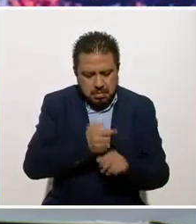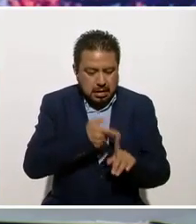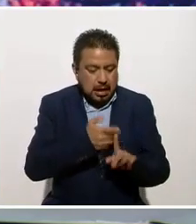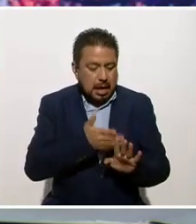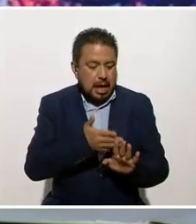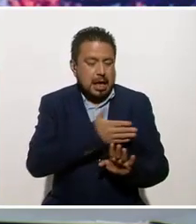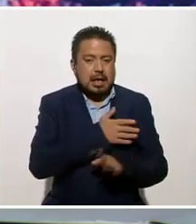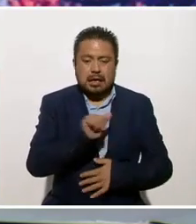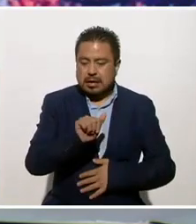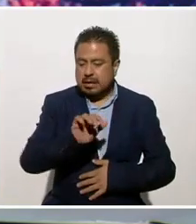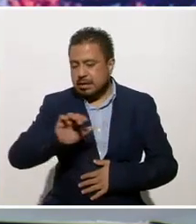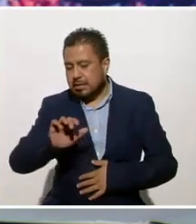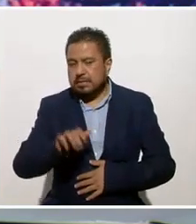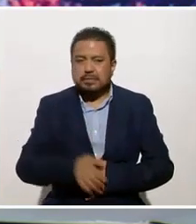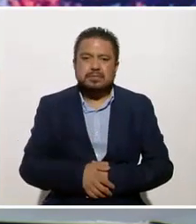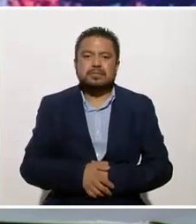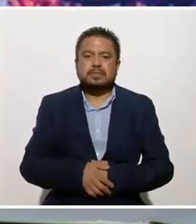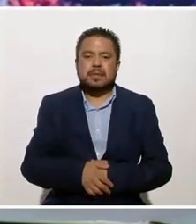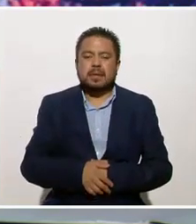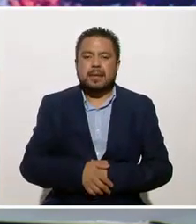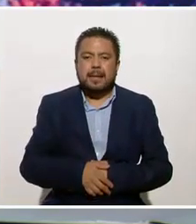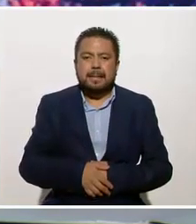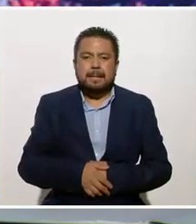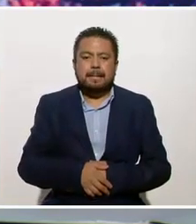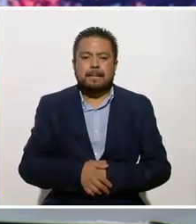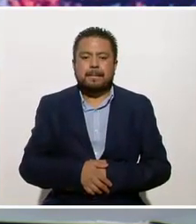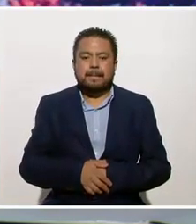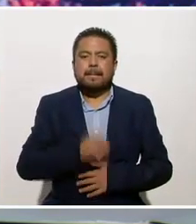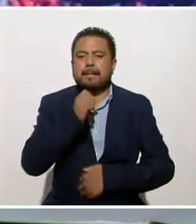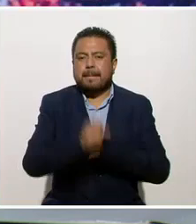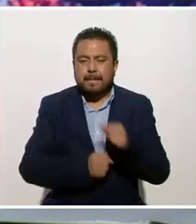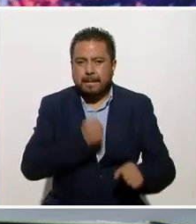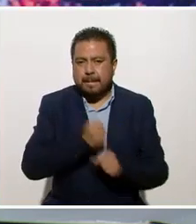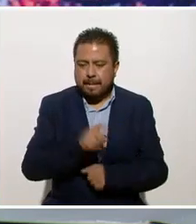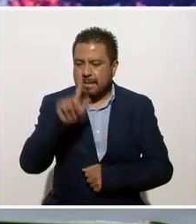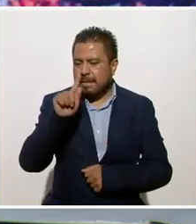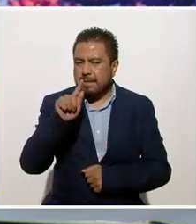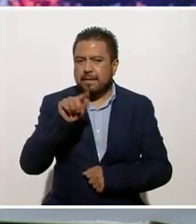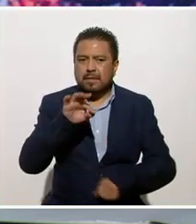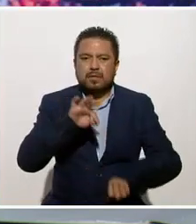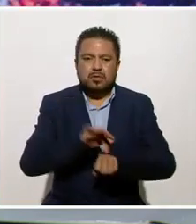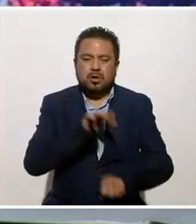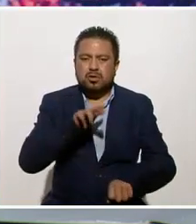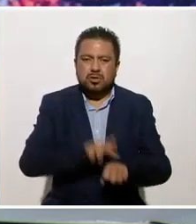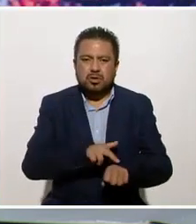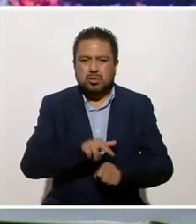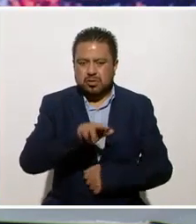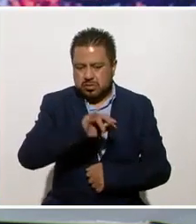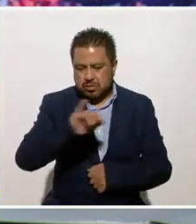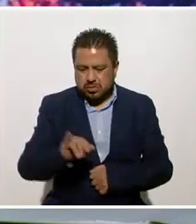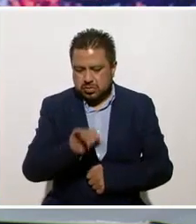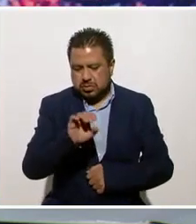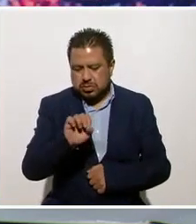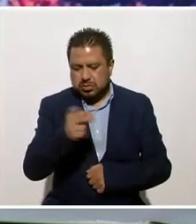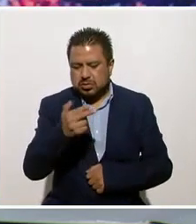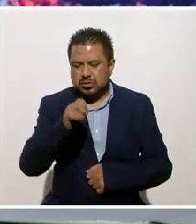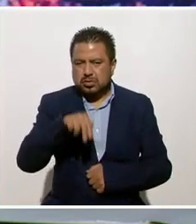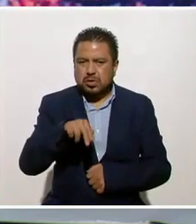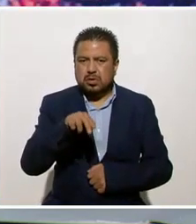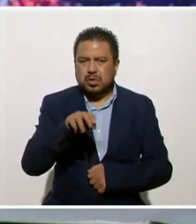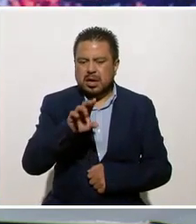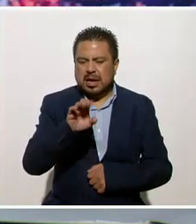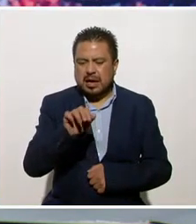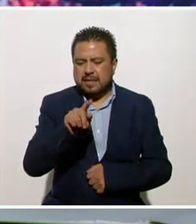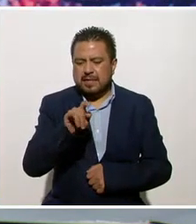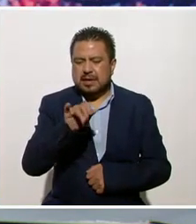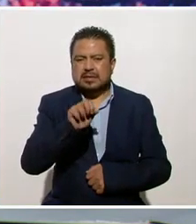de Cristo, y en los años 70 el doctor John Kabat-Zinn, que es un doctor,